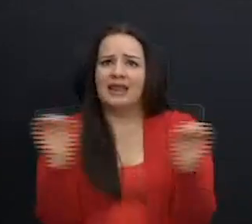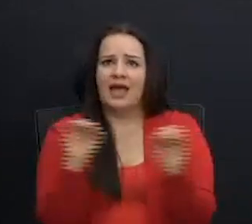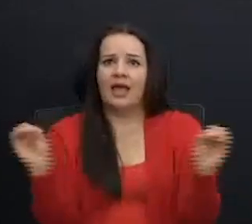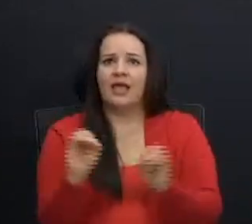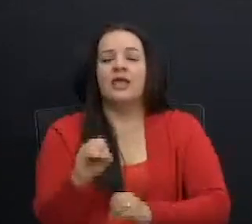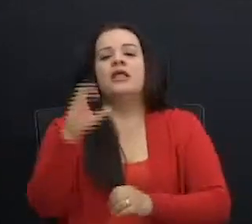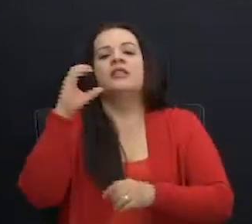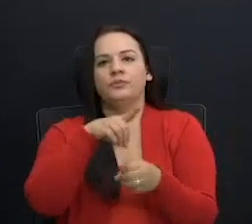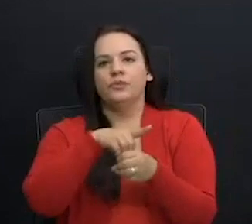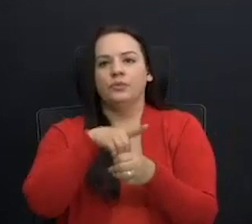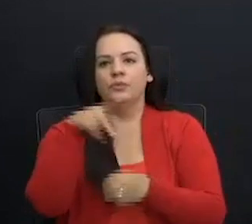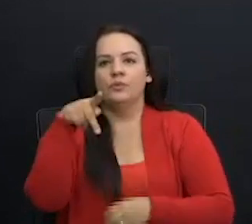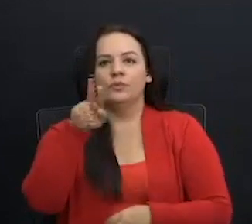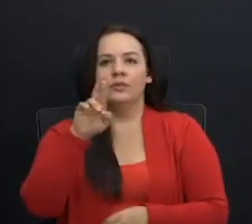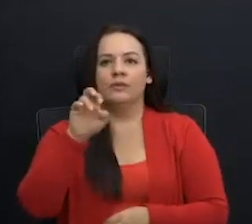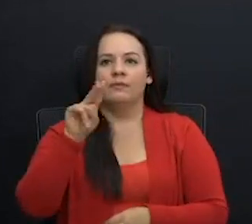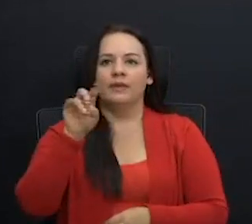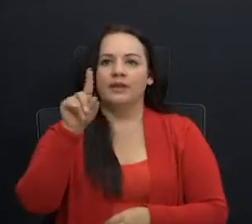es por el orden. por el orden.